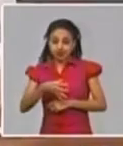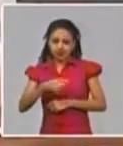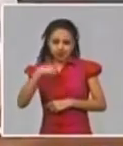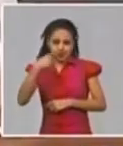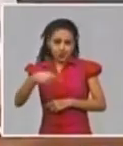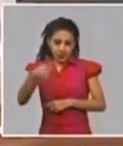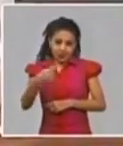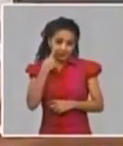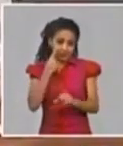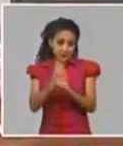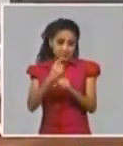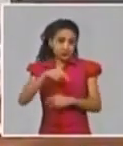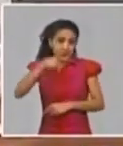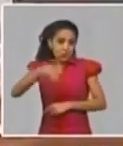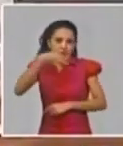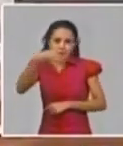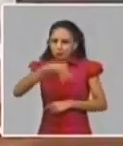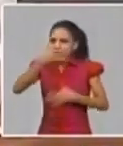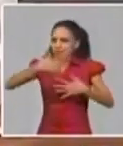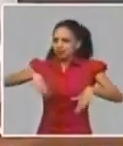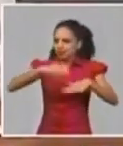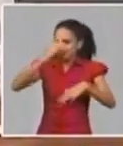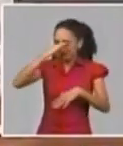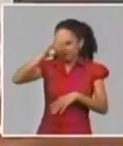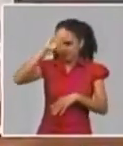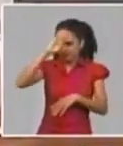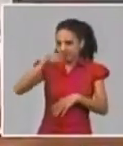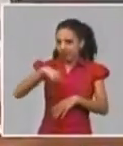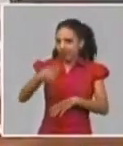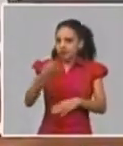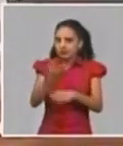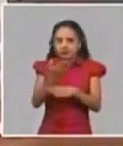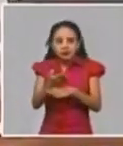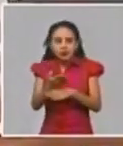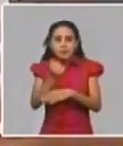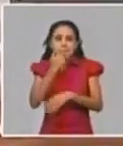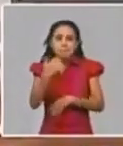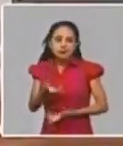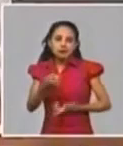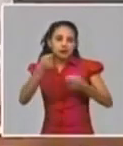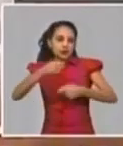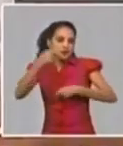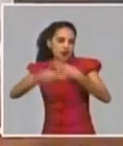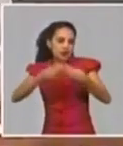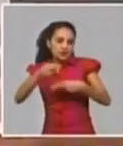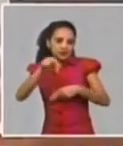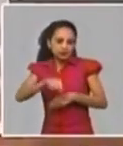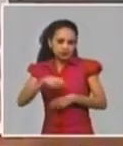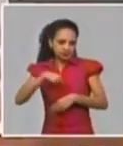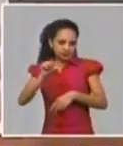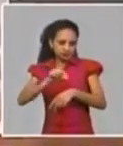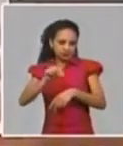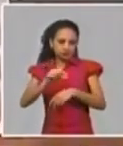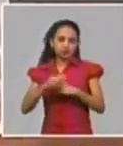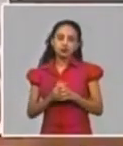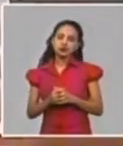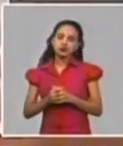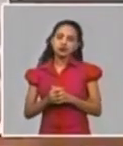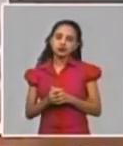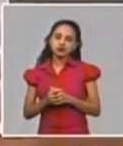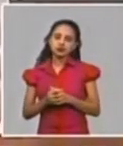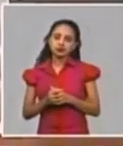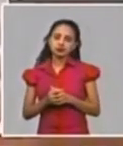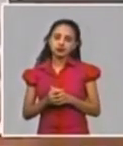todos los días y todos los días explicamos por dónde vamos y cada día nos exige más de qué tenemos que seguir haciendo. Es decir, recientemente, cuando